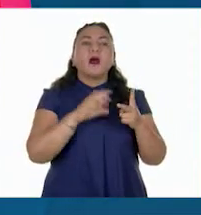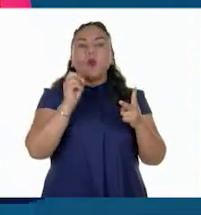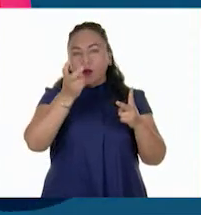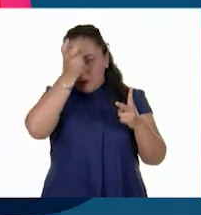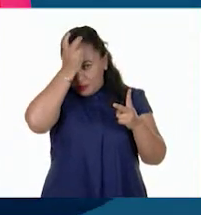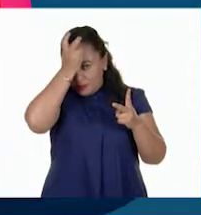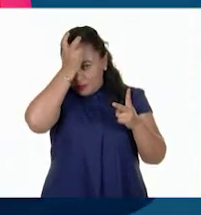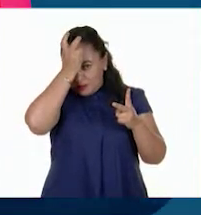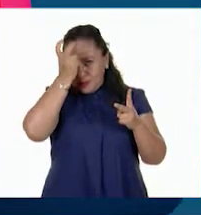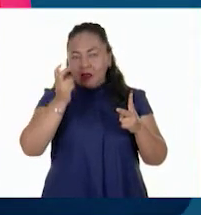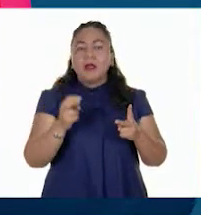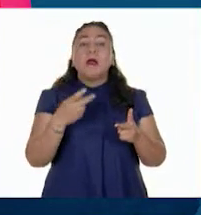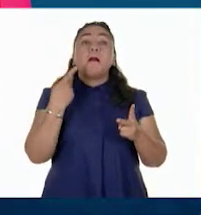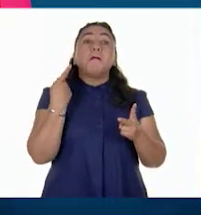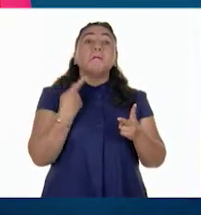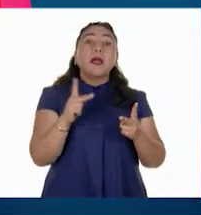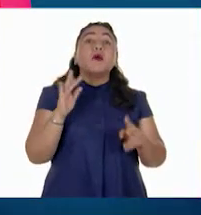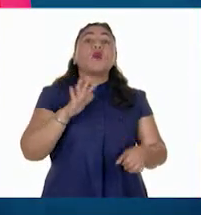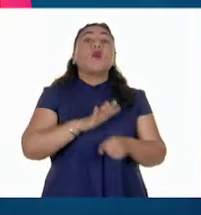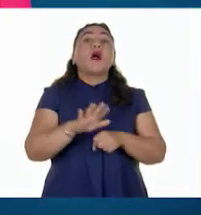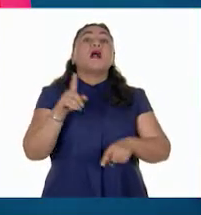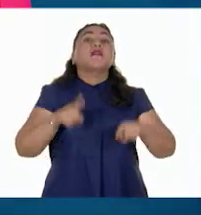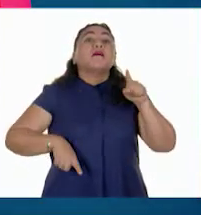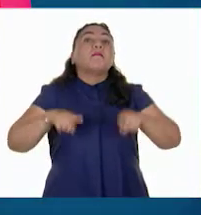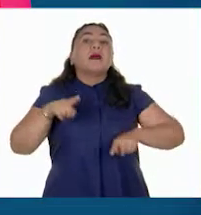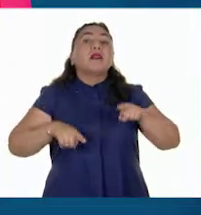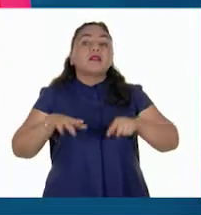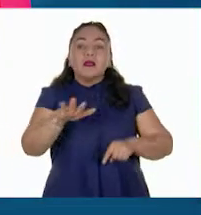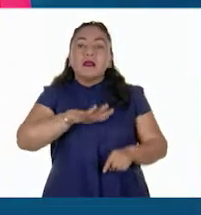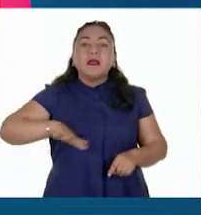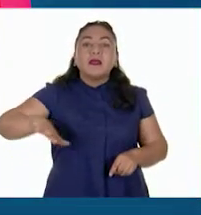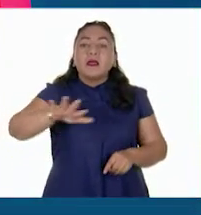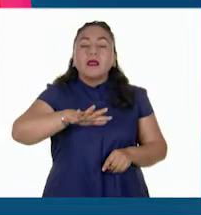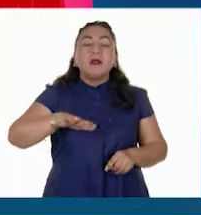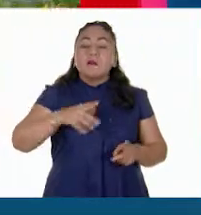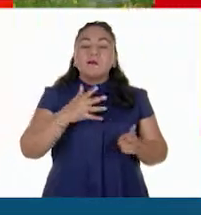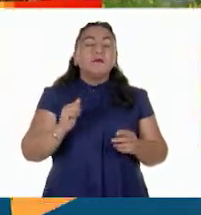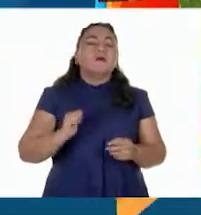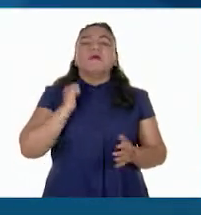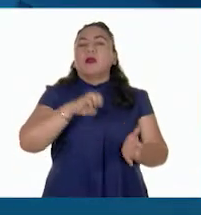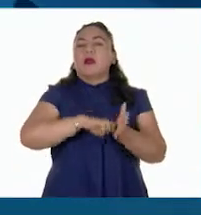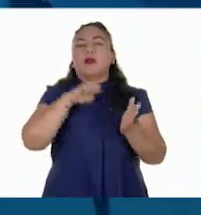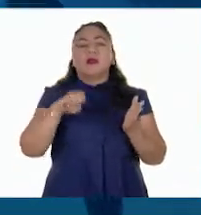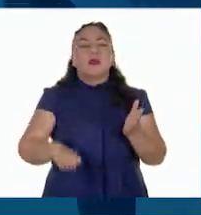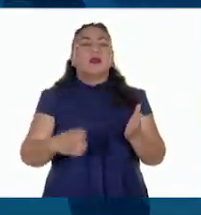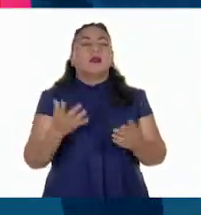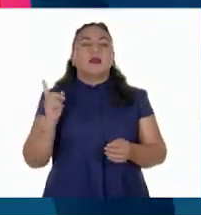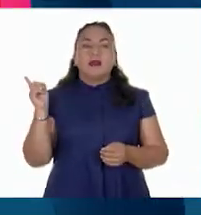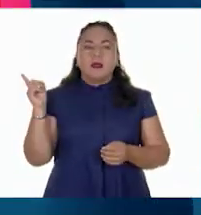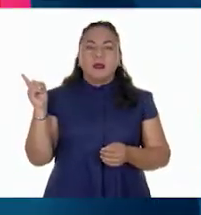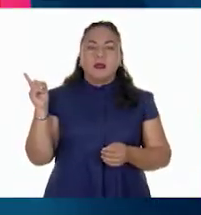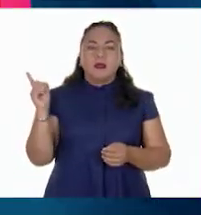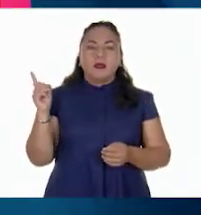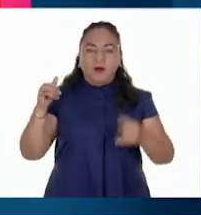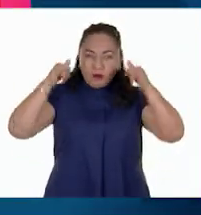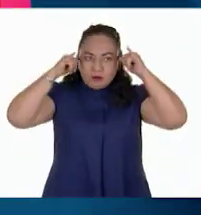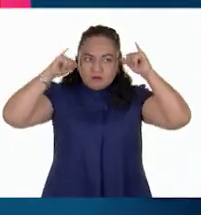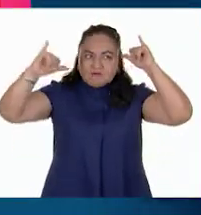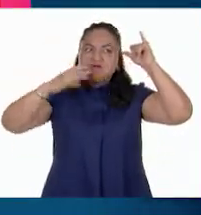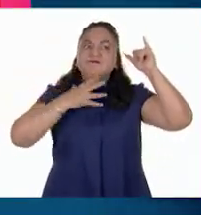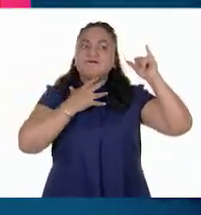caprino. Pero también dependiendo de la región. Se aprovechan otras especies, por ejemplo, los búfalos,